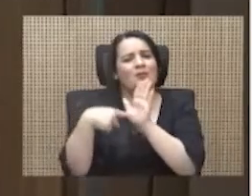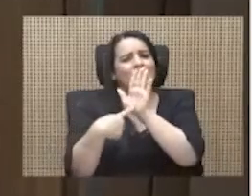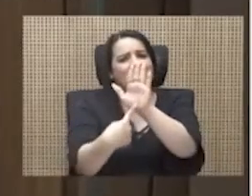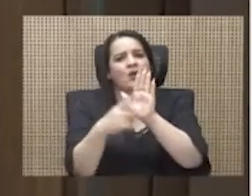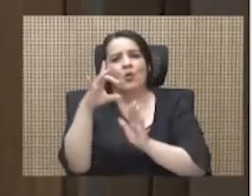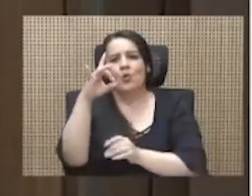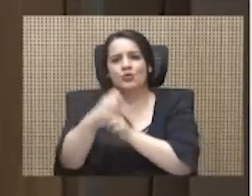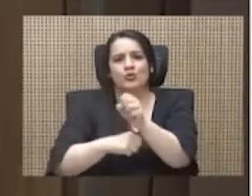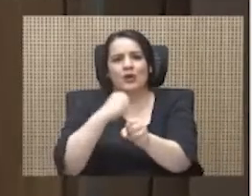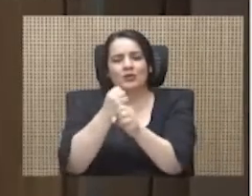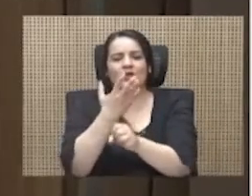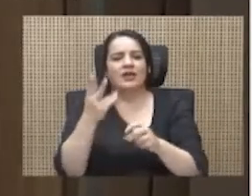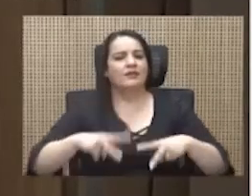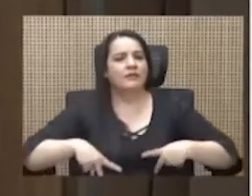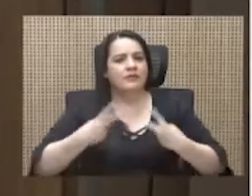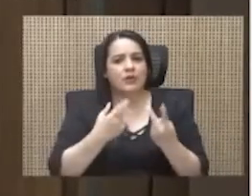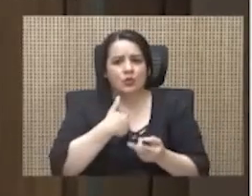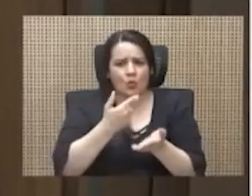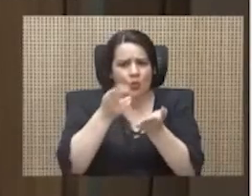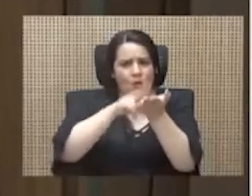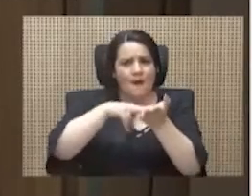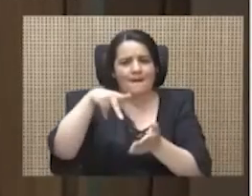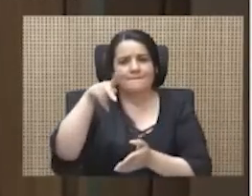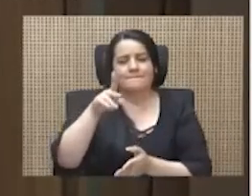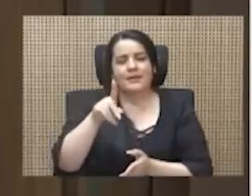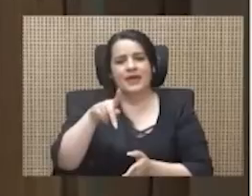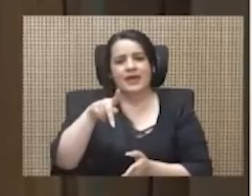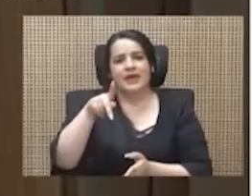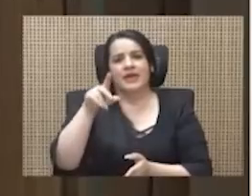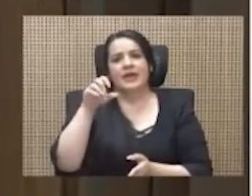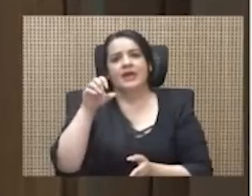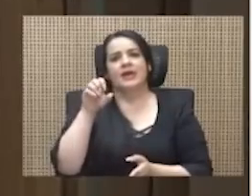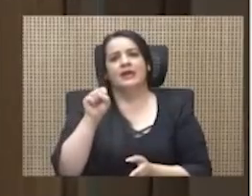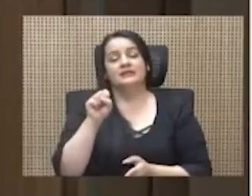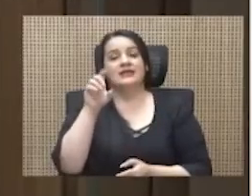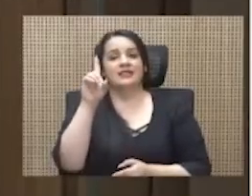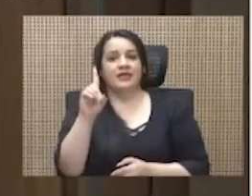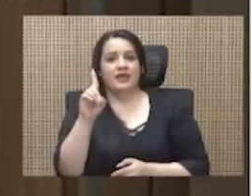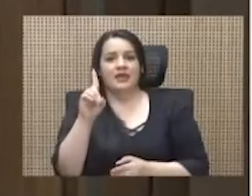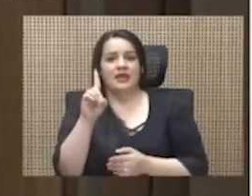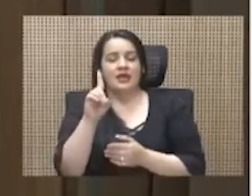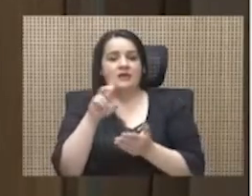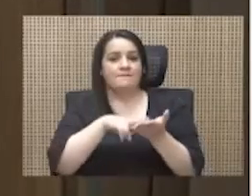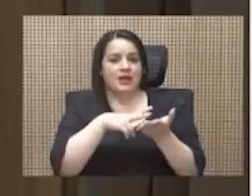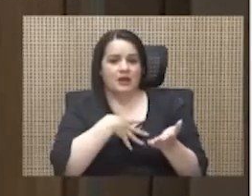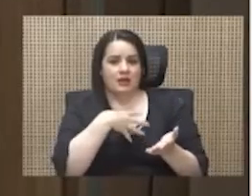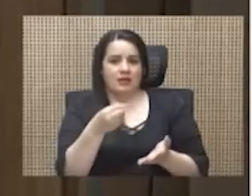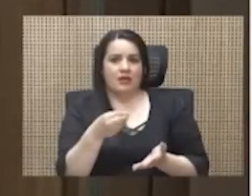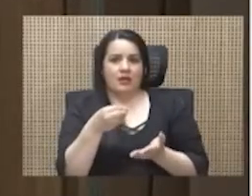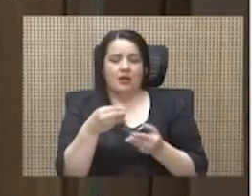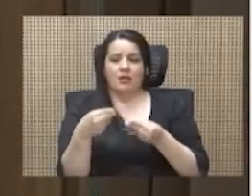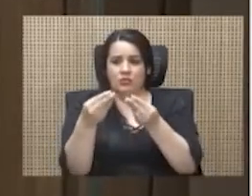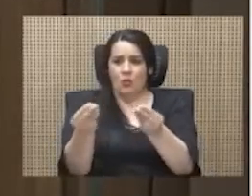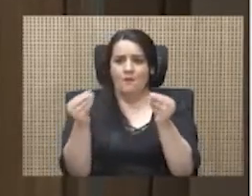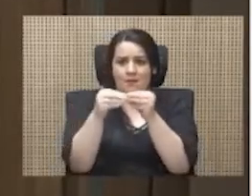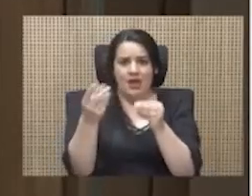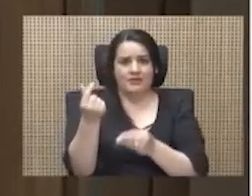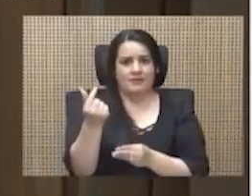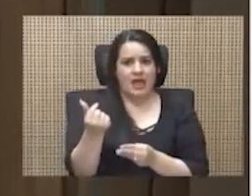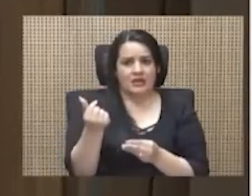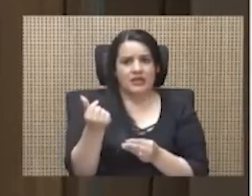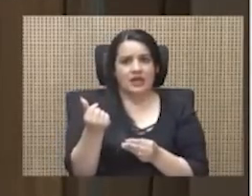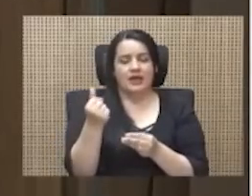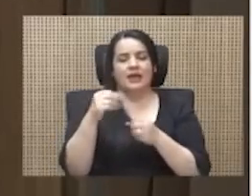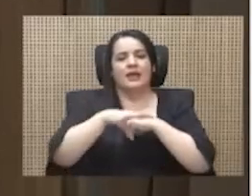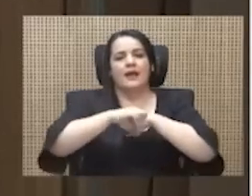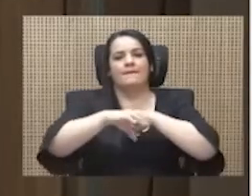vivía? ¿Tuvo contrato con el PSD? ¿Liberación Nacional realmente le ofreció más plata en campaña? Me da pena